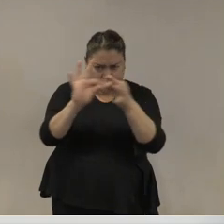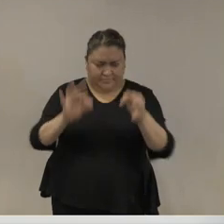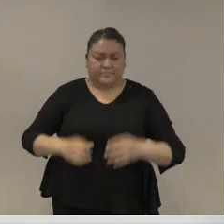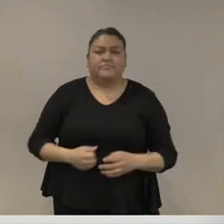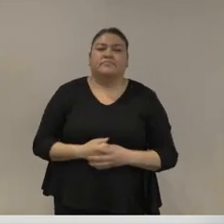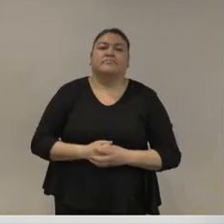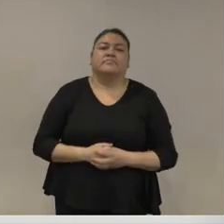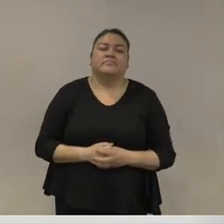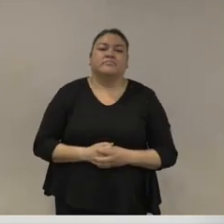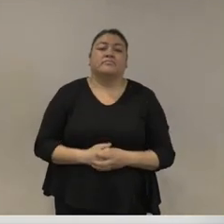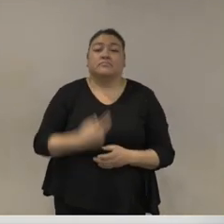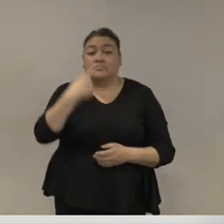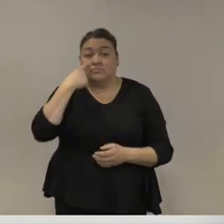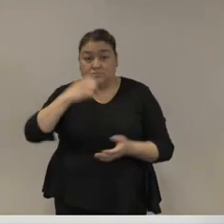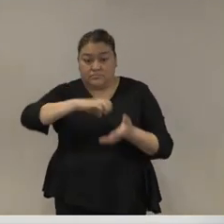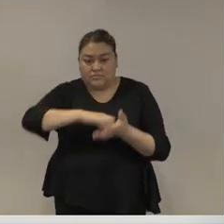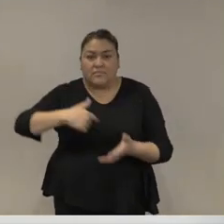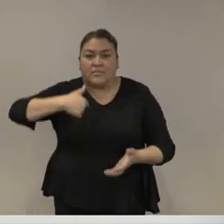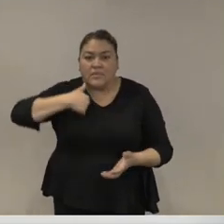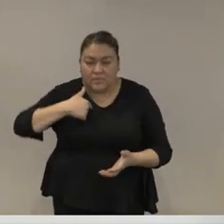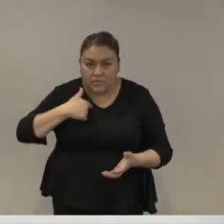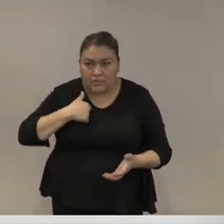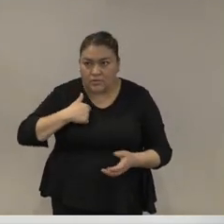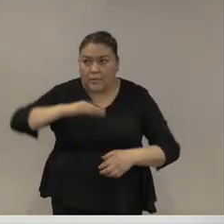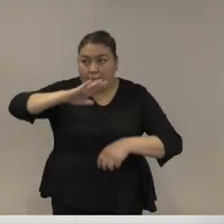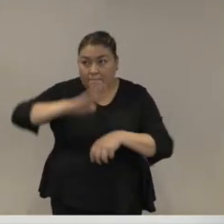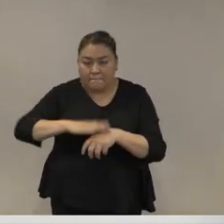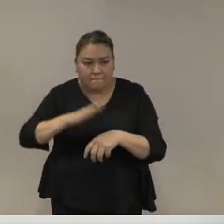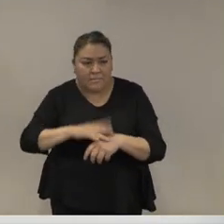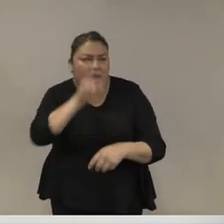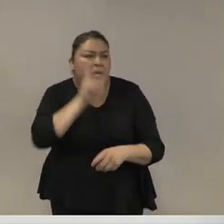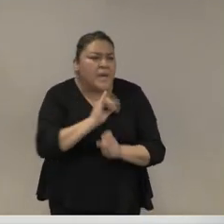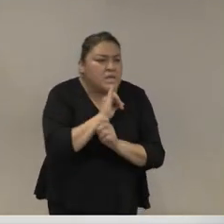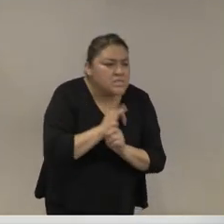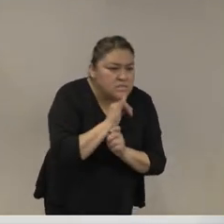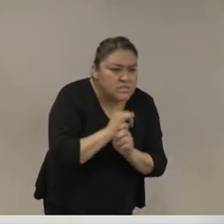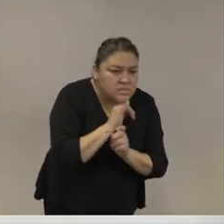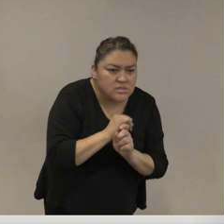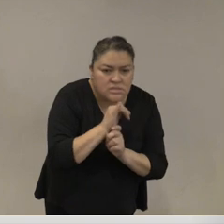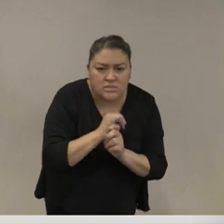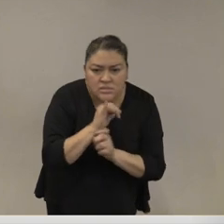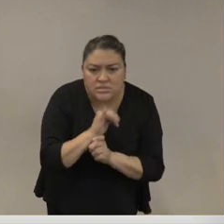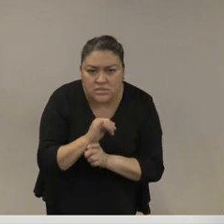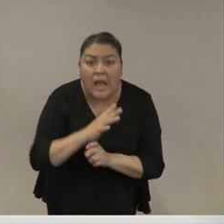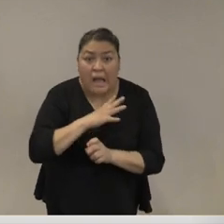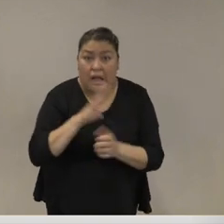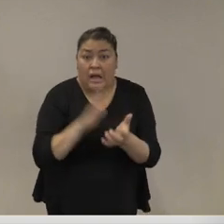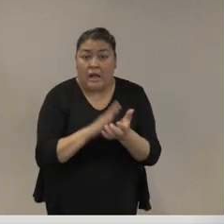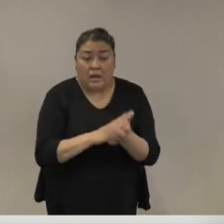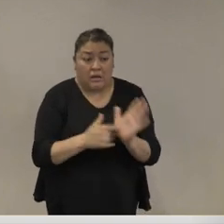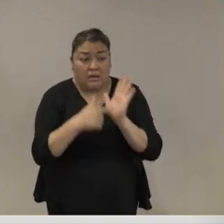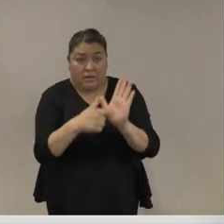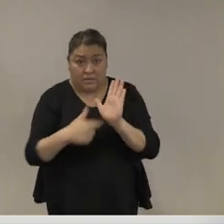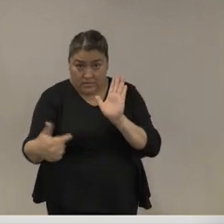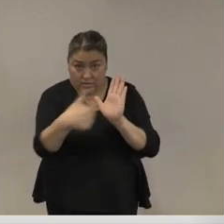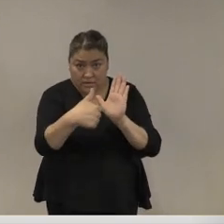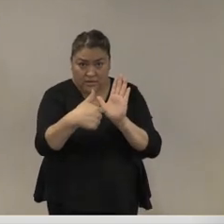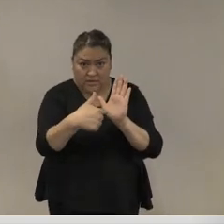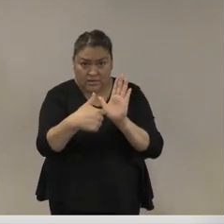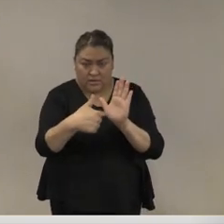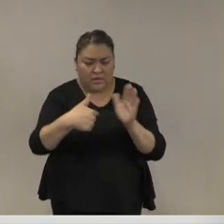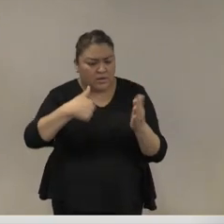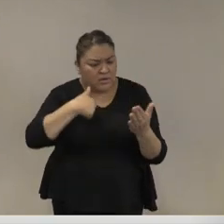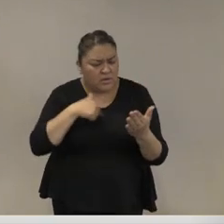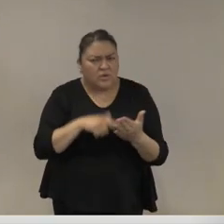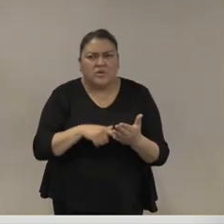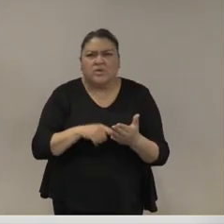cuando más involucrado me encuentro en la producción de evidencia es cuando más dudas tengo